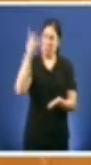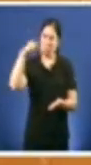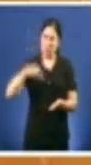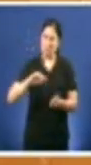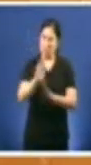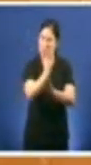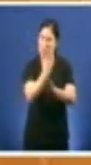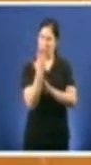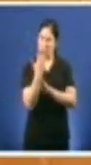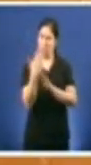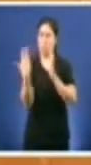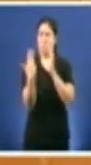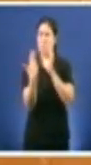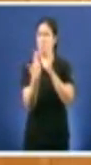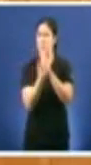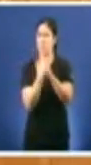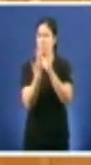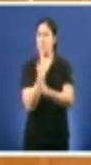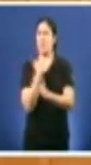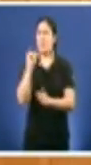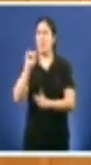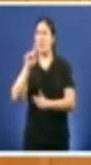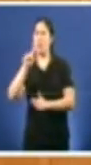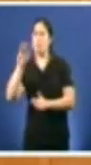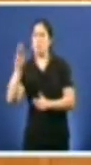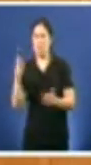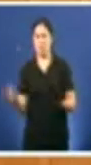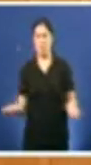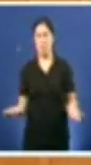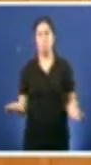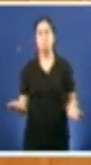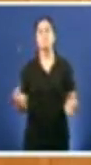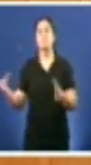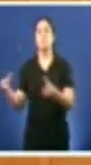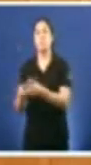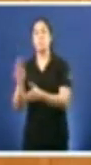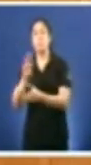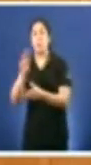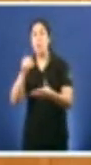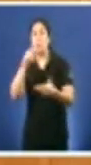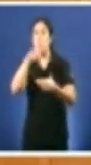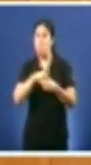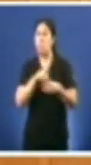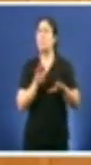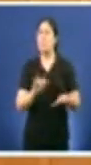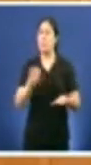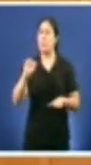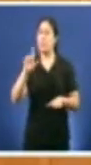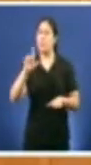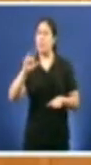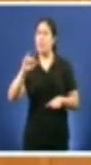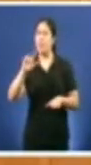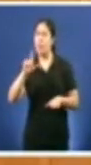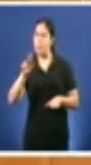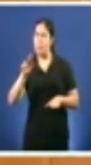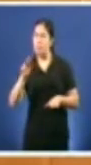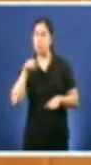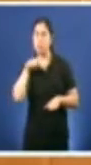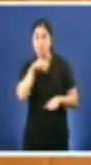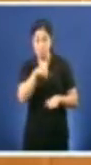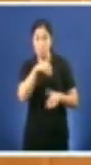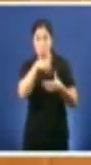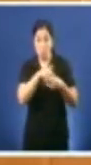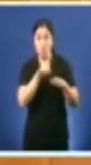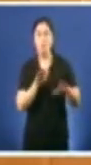Con seu voto favorable o PP comprometeuse naquel momento a respetar o aprobado sobre esta ILP no